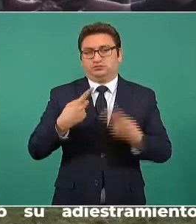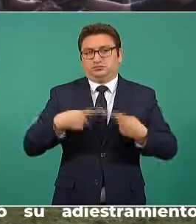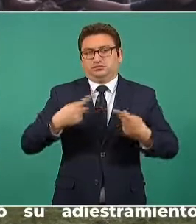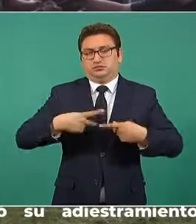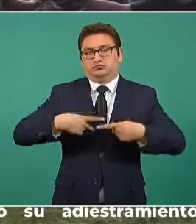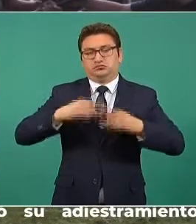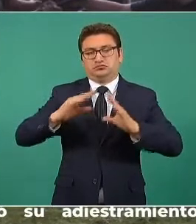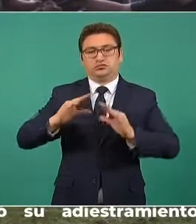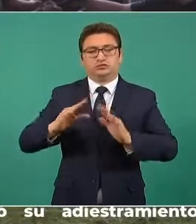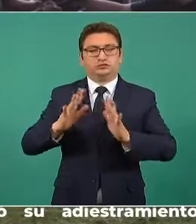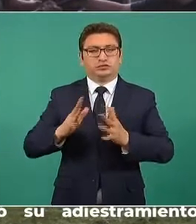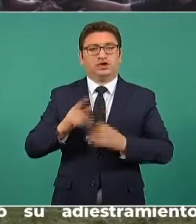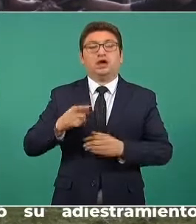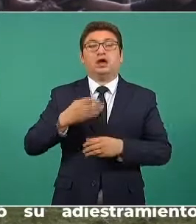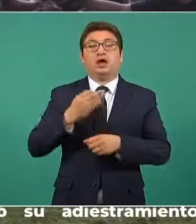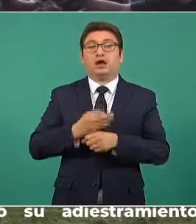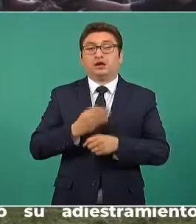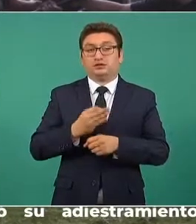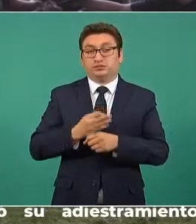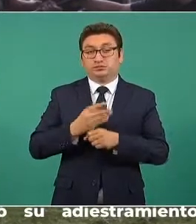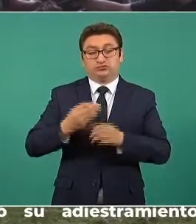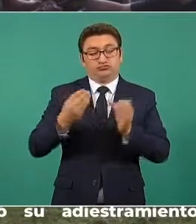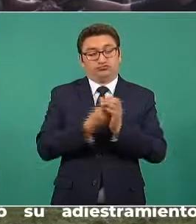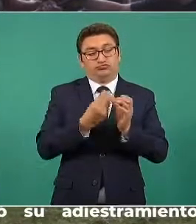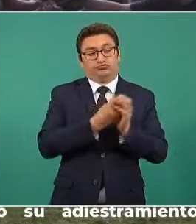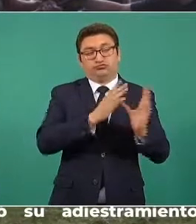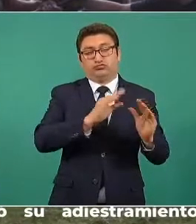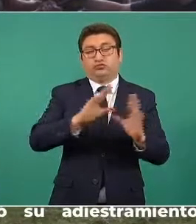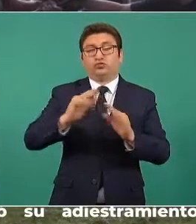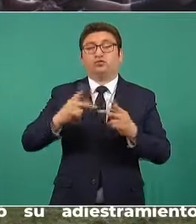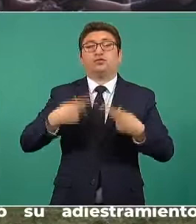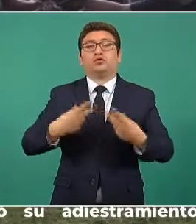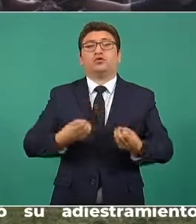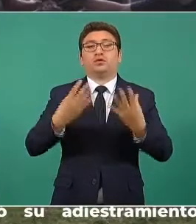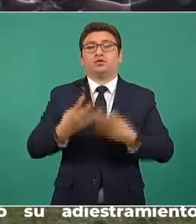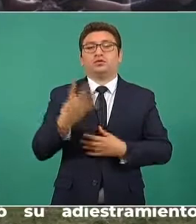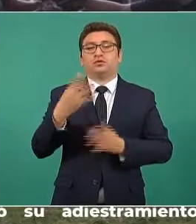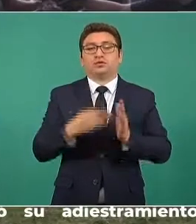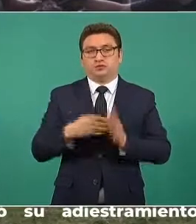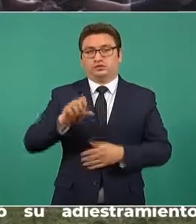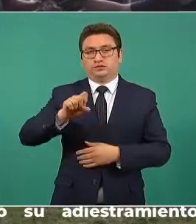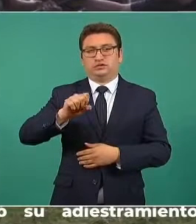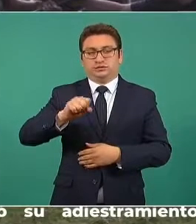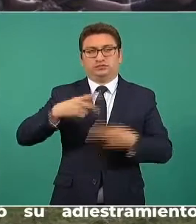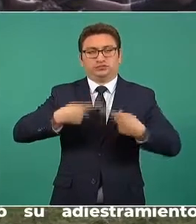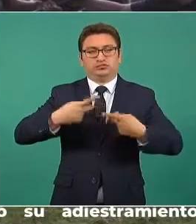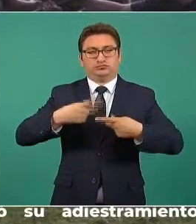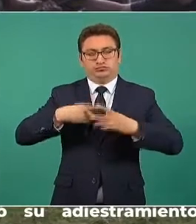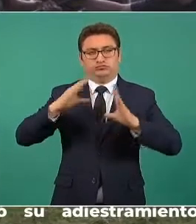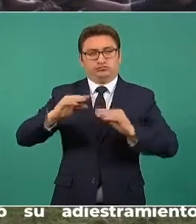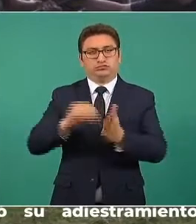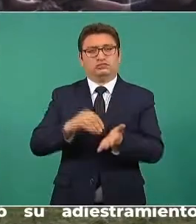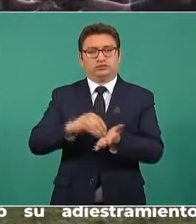Actualmente tenemos en este tipo de capacitación a 4 mil 60 elementos,